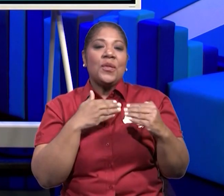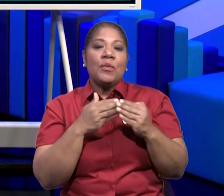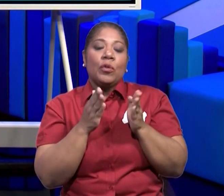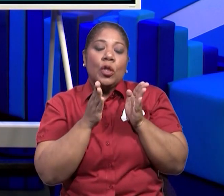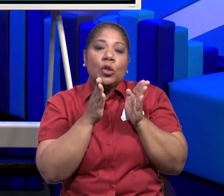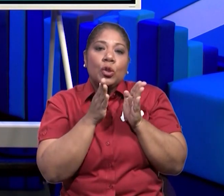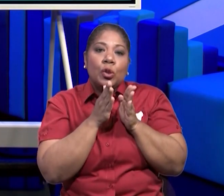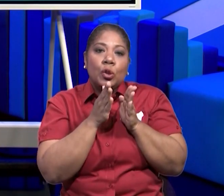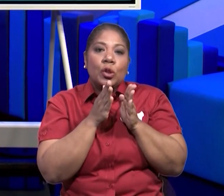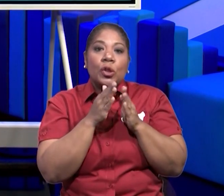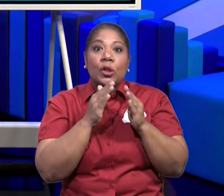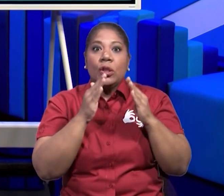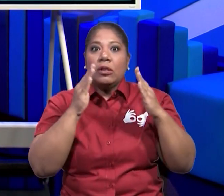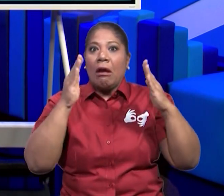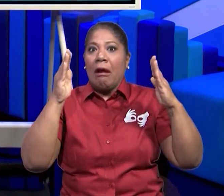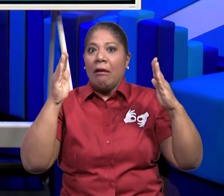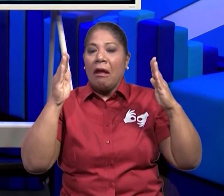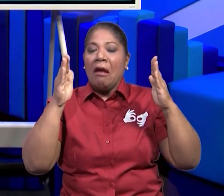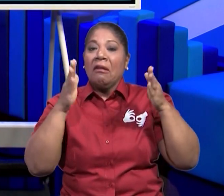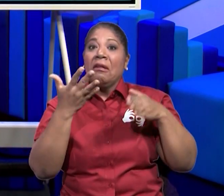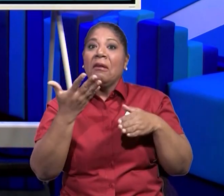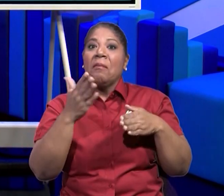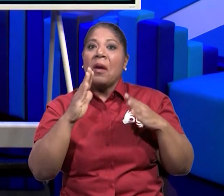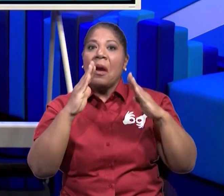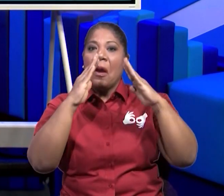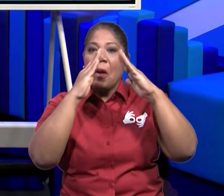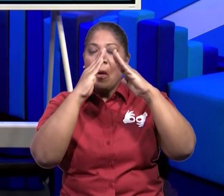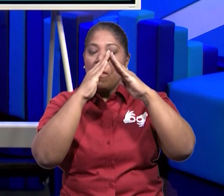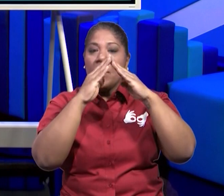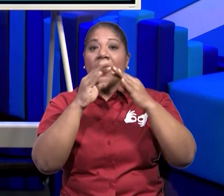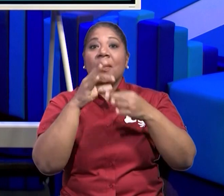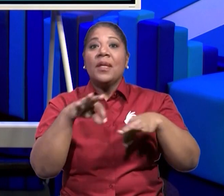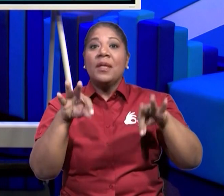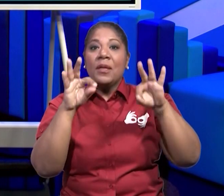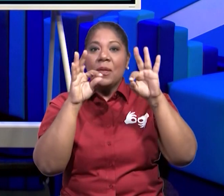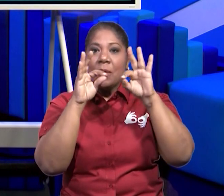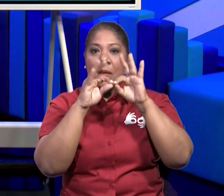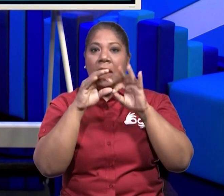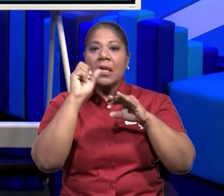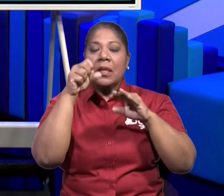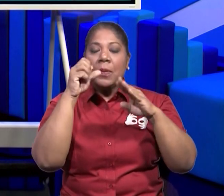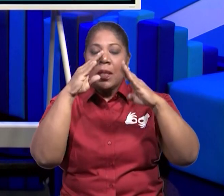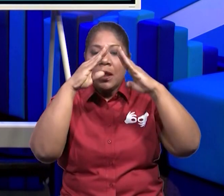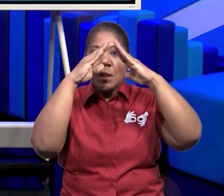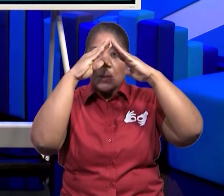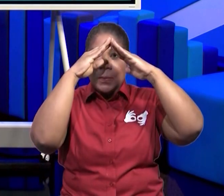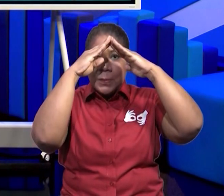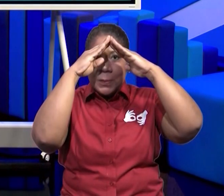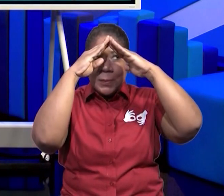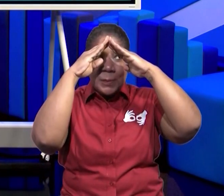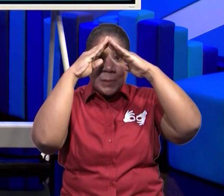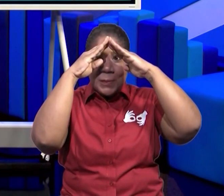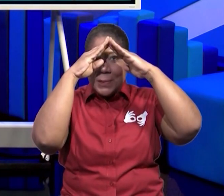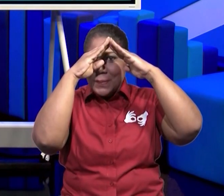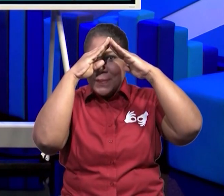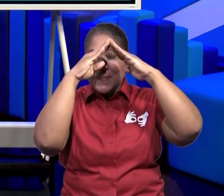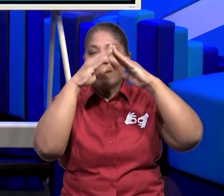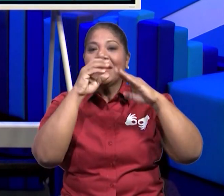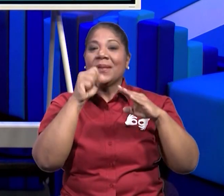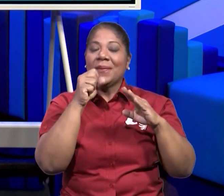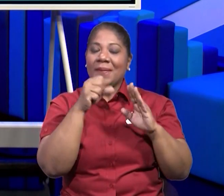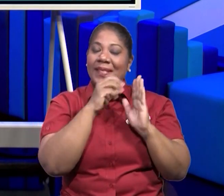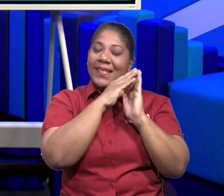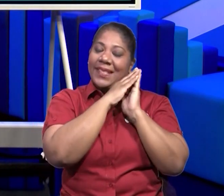la casita, pero que nos dé abrigo. Que tenga un cuartito donde nosotros podamos dormir.